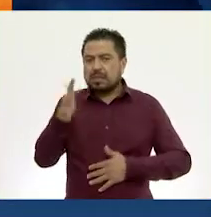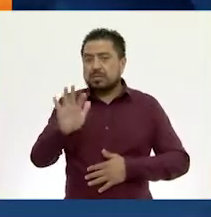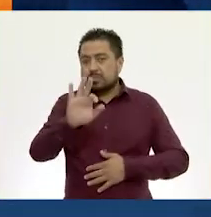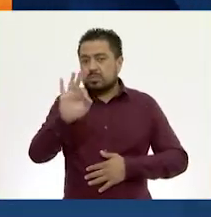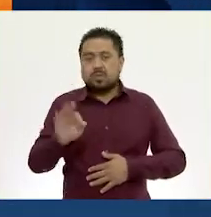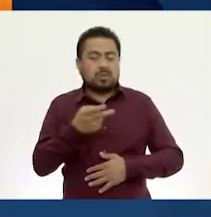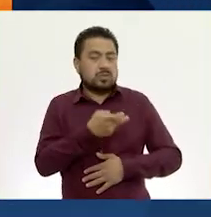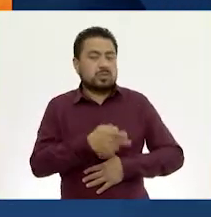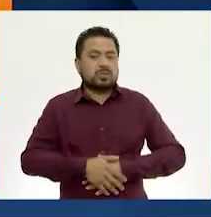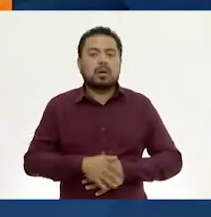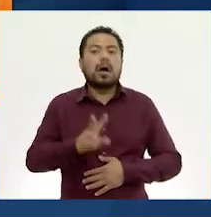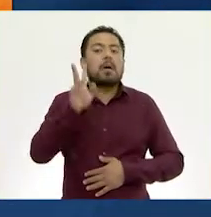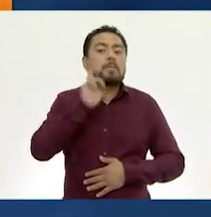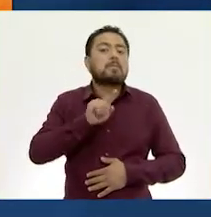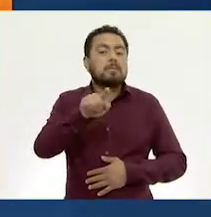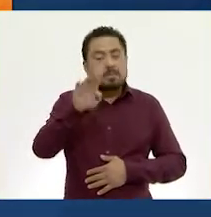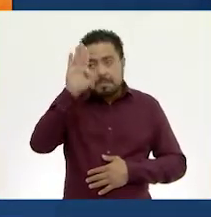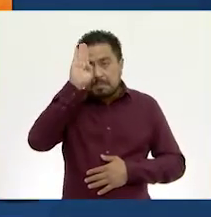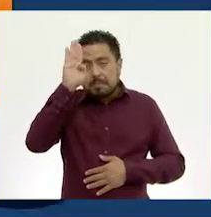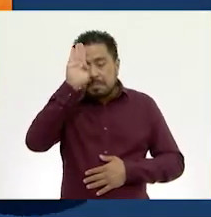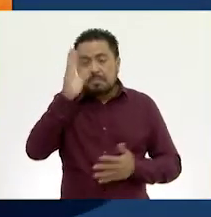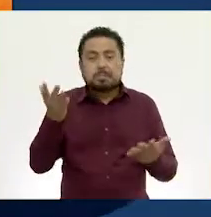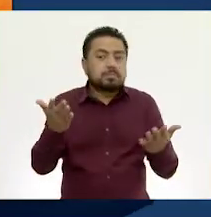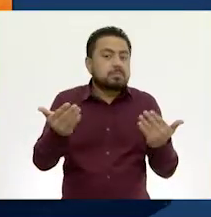%? A ver, ¿tú qué piensas, María?